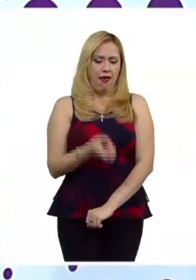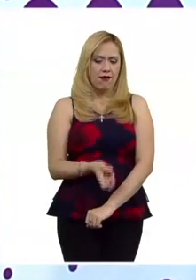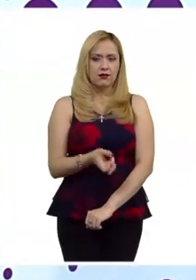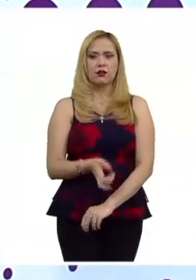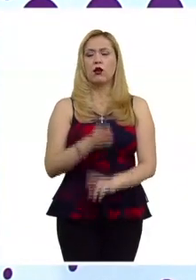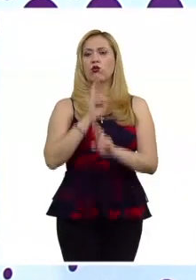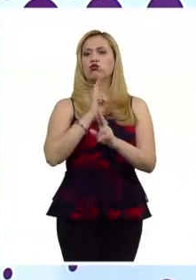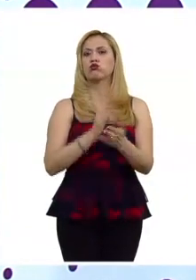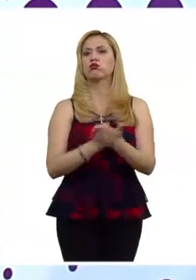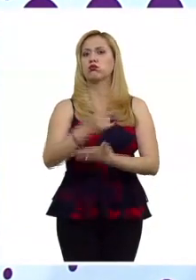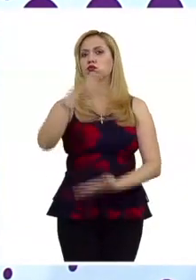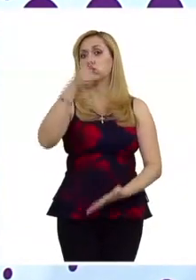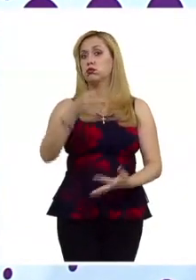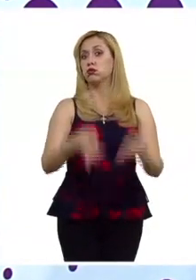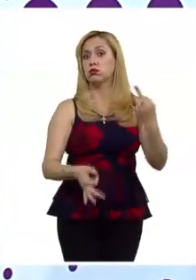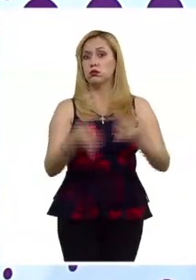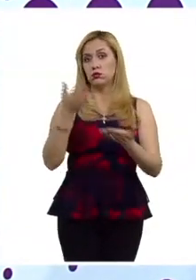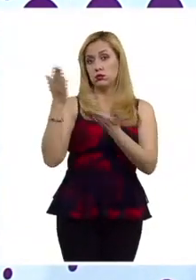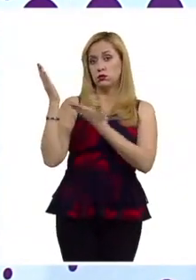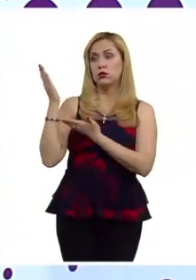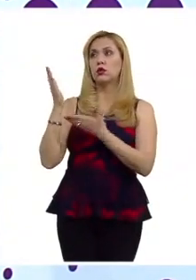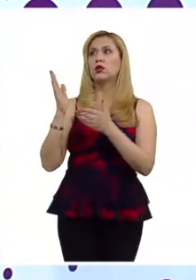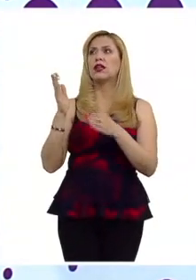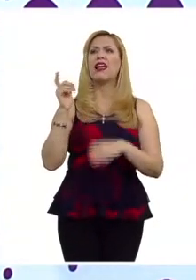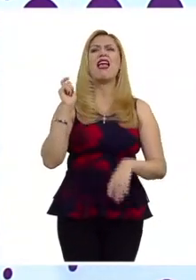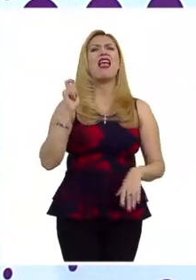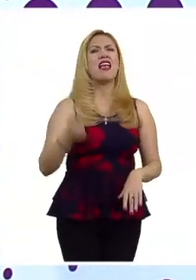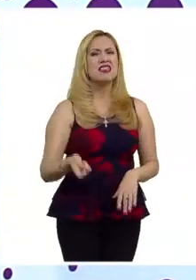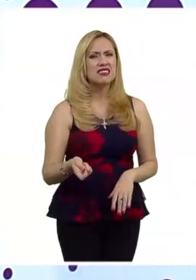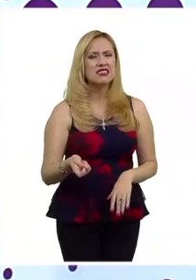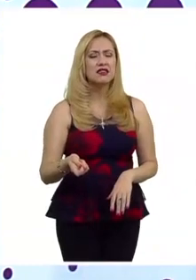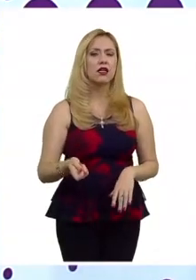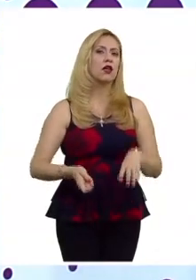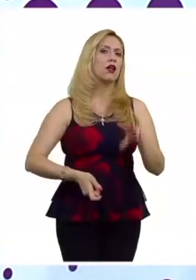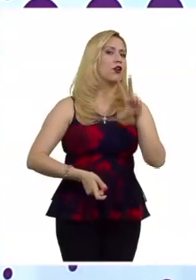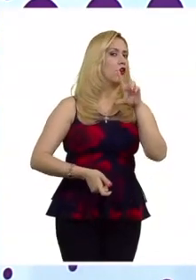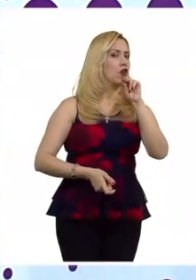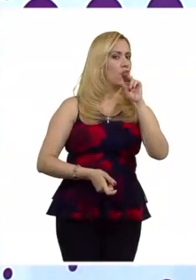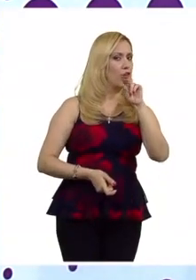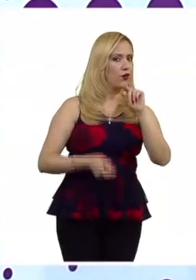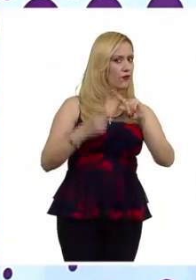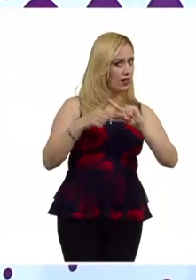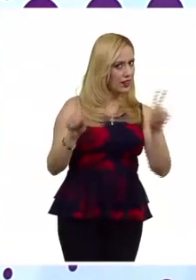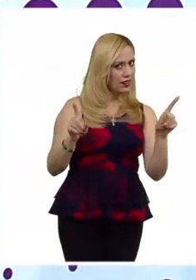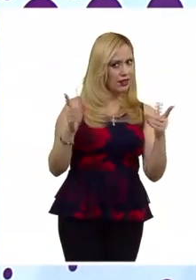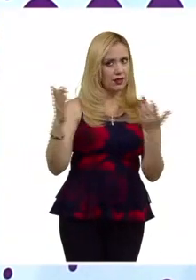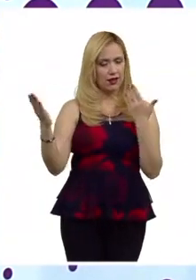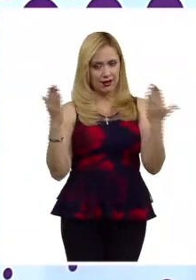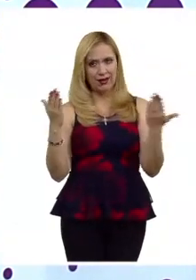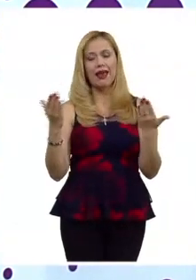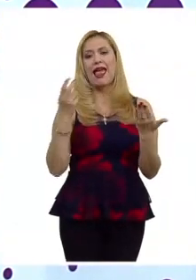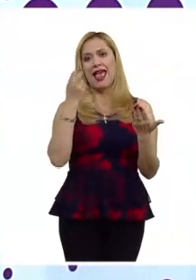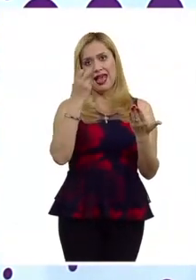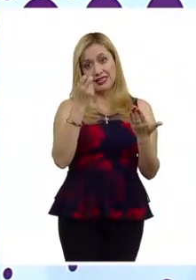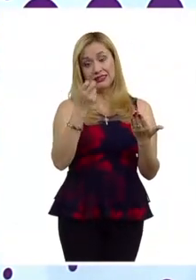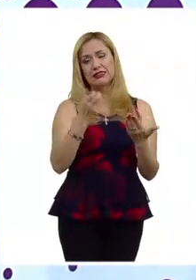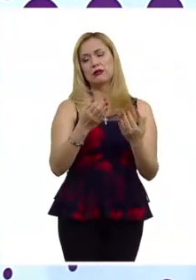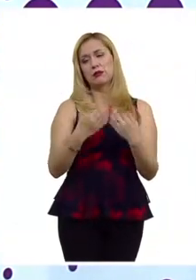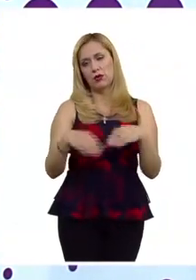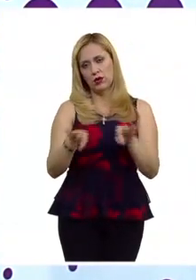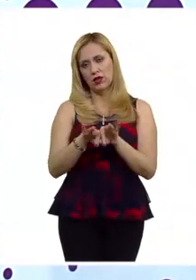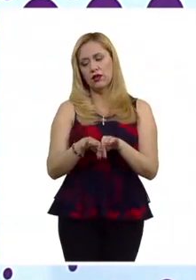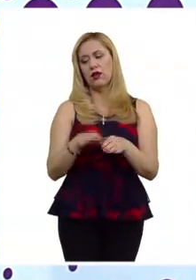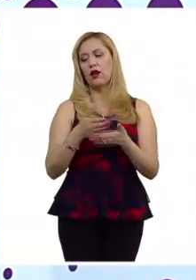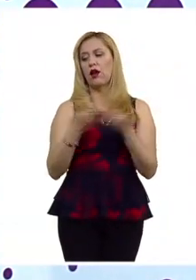resoluciones de la corte por ejemplo sobre qué es y qué no es yo creo que eso abonaría muchísimo las